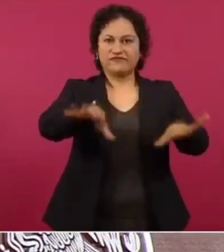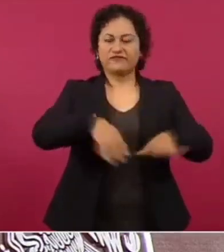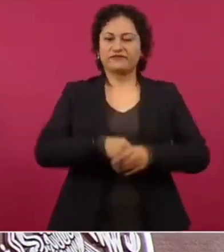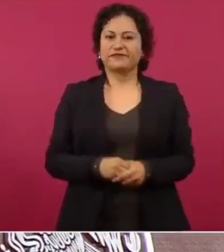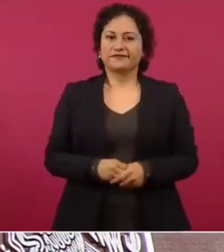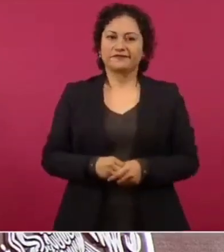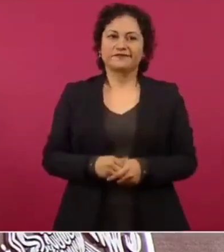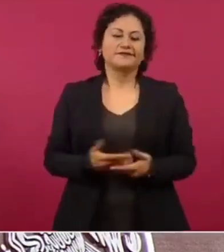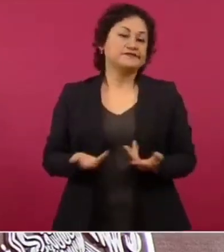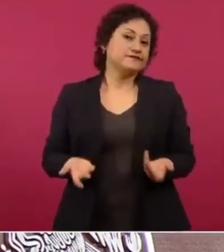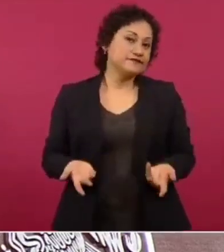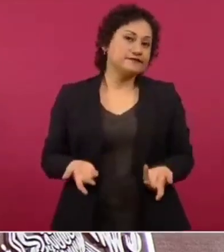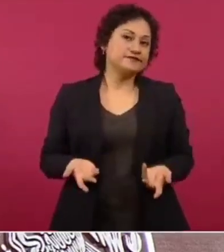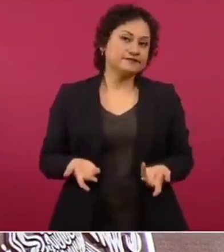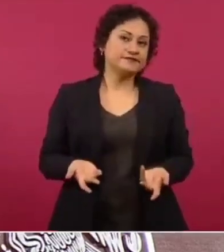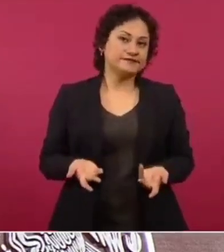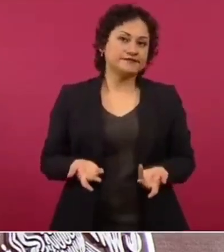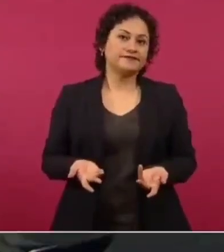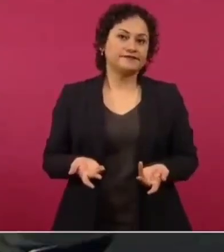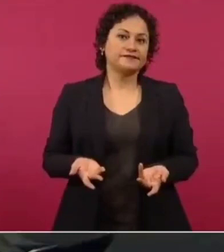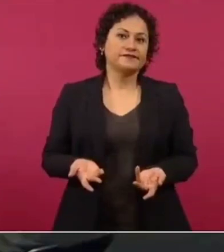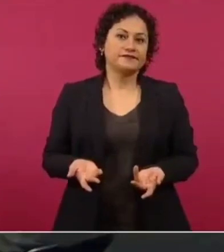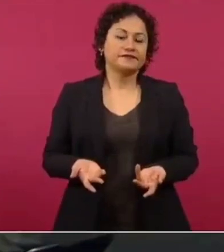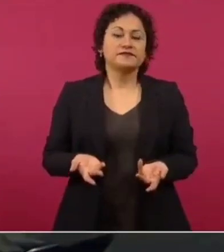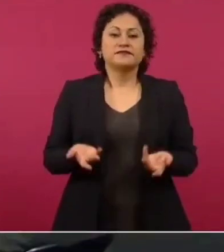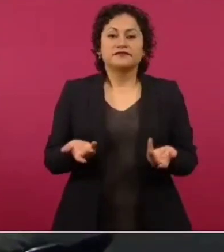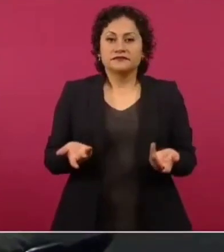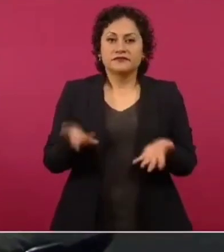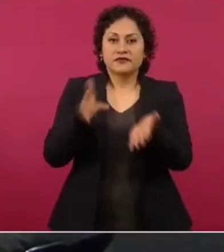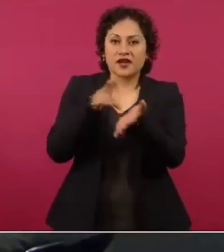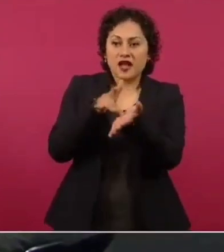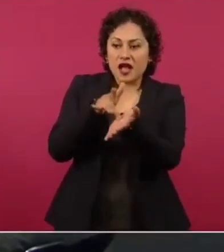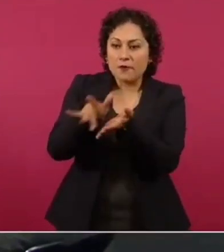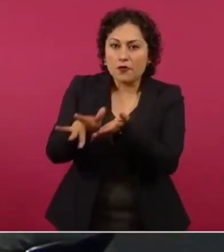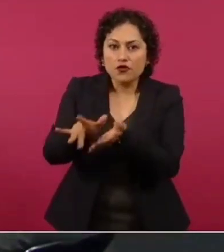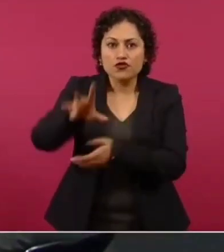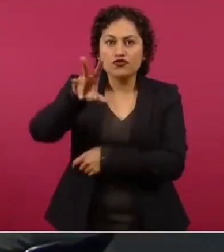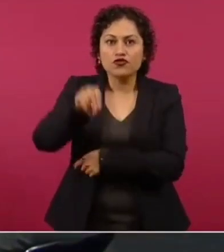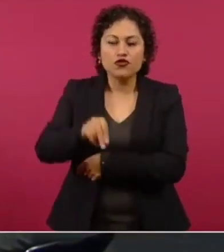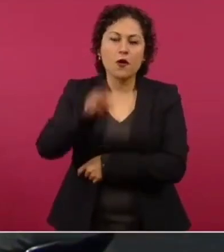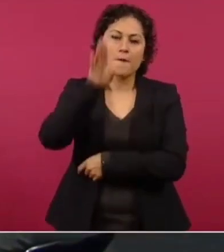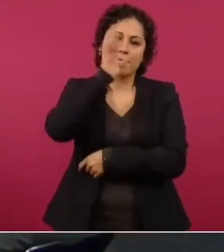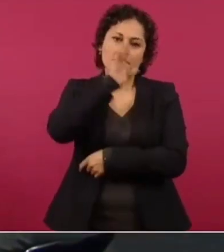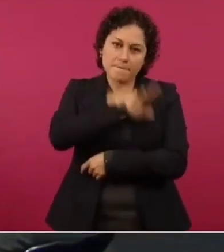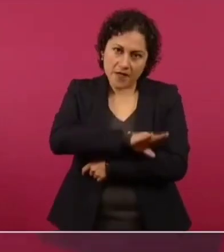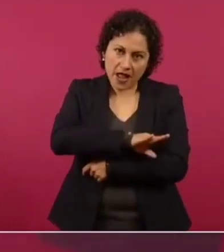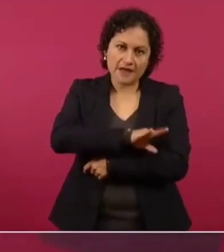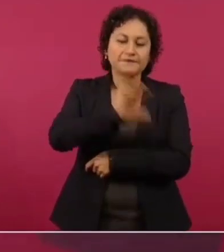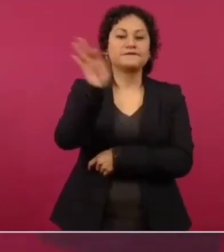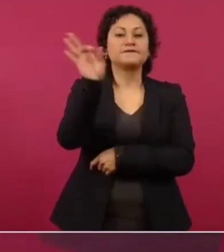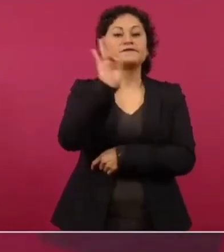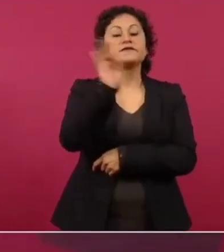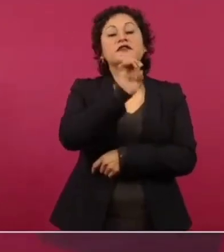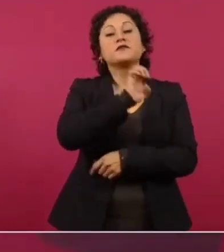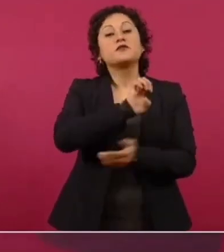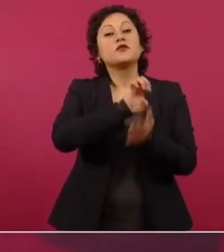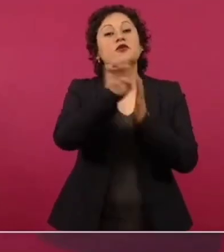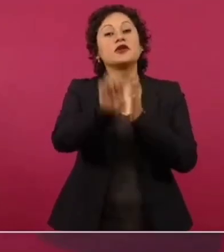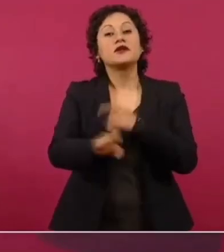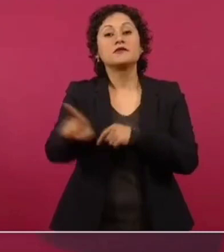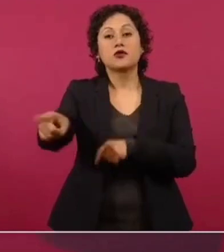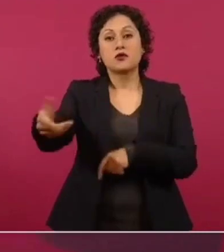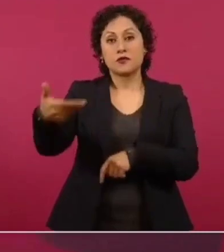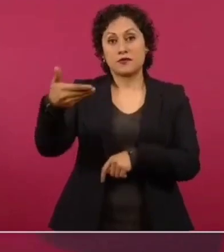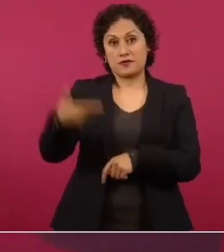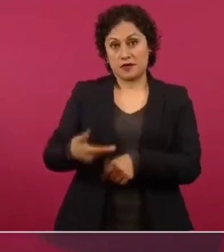bueno, si no se les dio el apoyo, estuvo mal, si nos hubiesen planteado a nosotros que